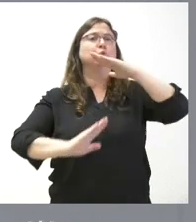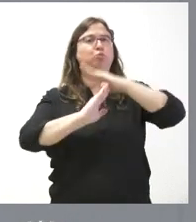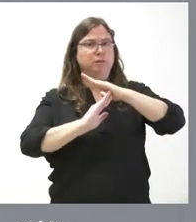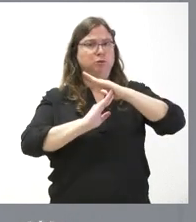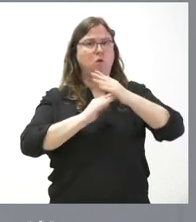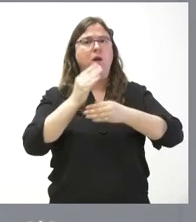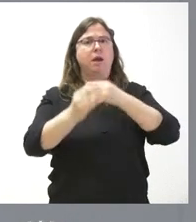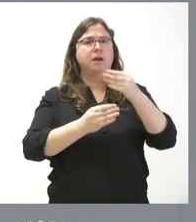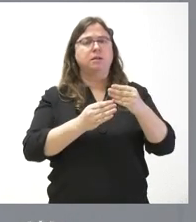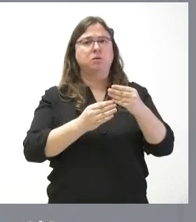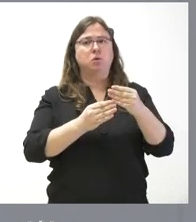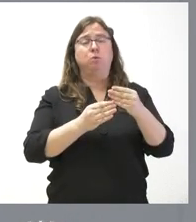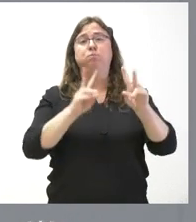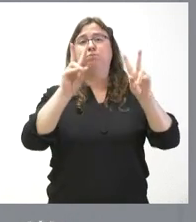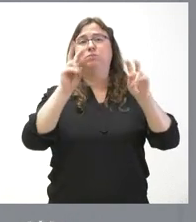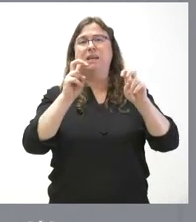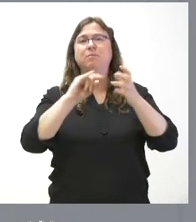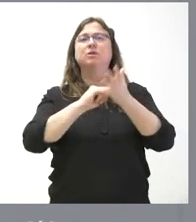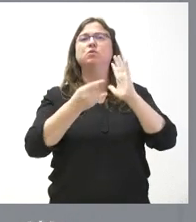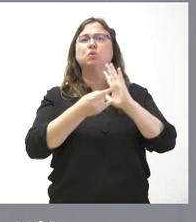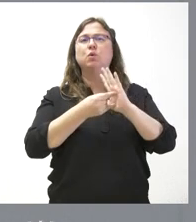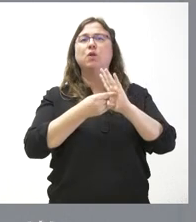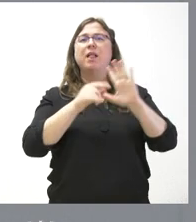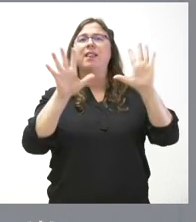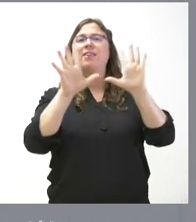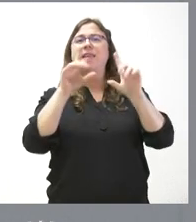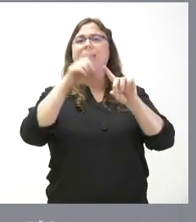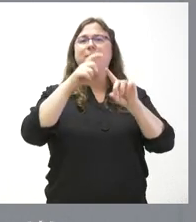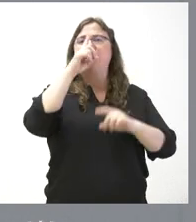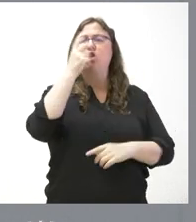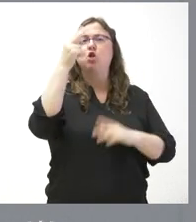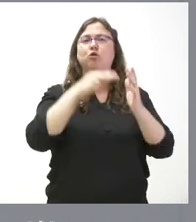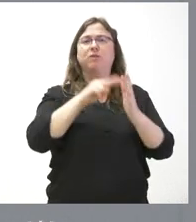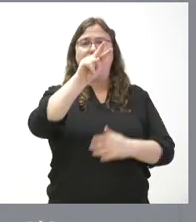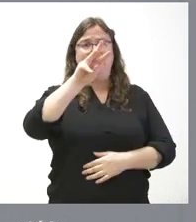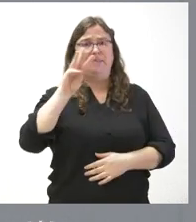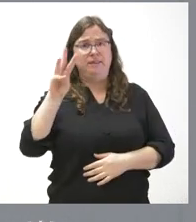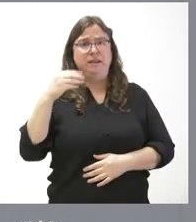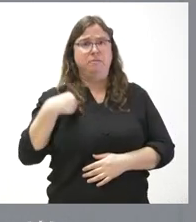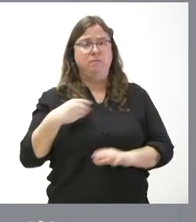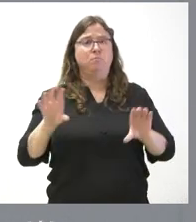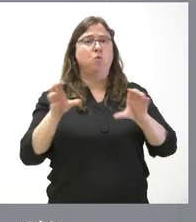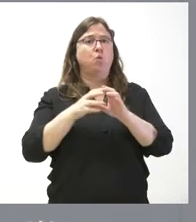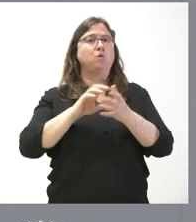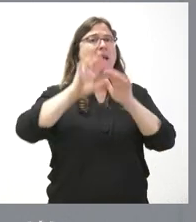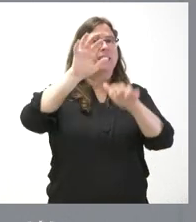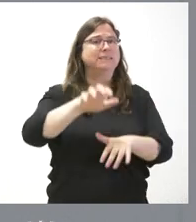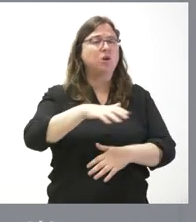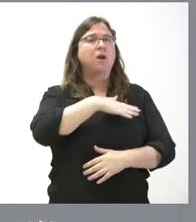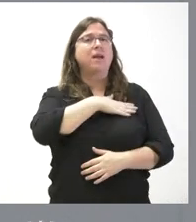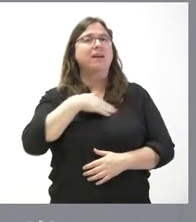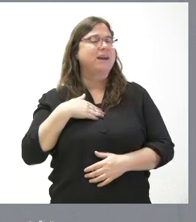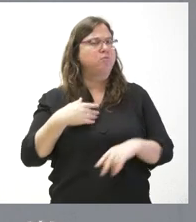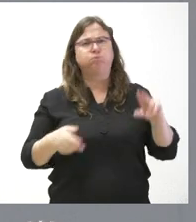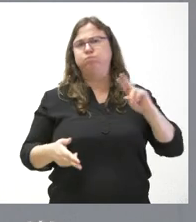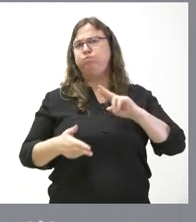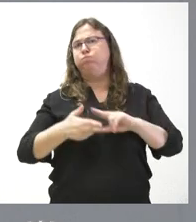planteado respecto de la resolución 10 de mayo del año 23 de la Junta de Castilla y León. Queremos que finalice lo más